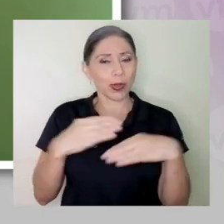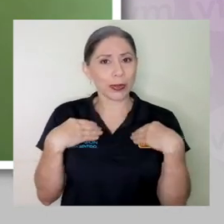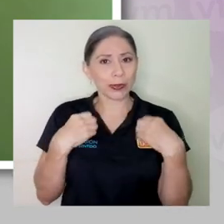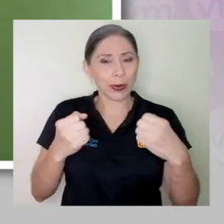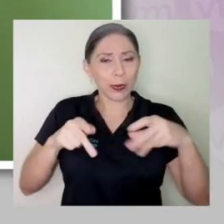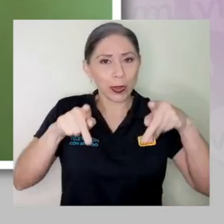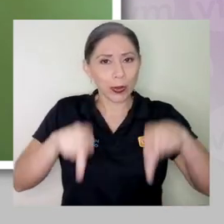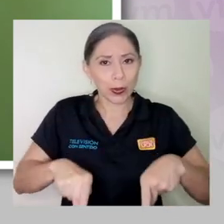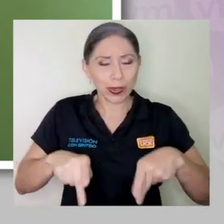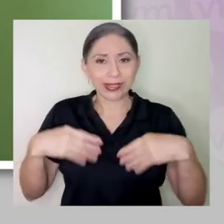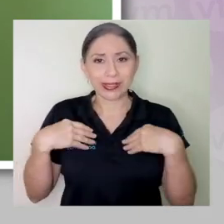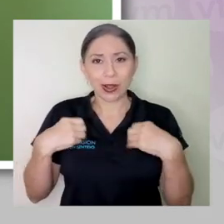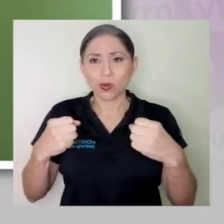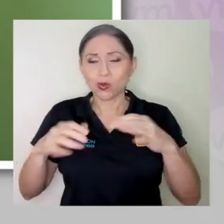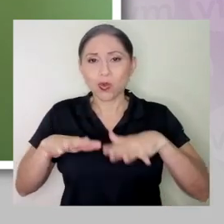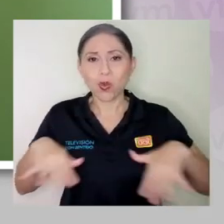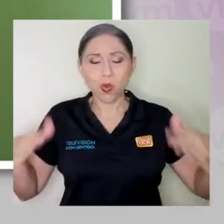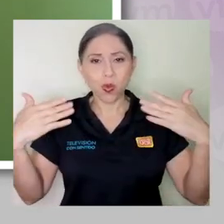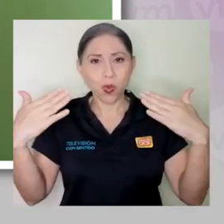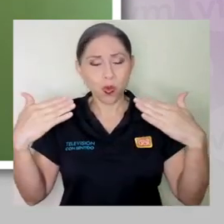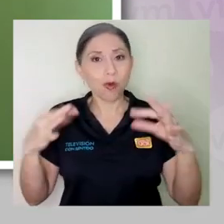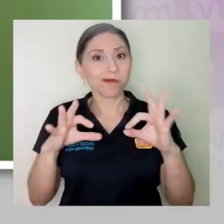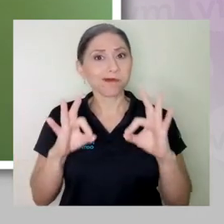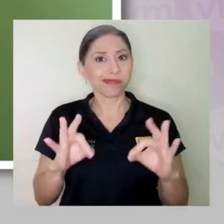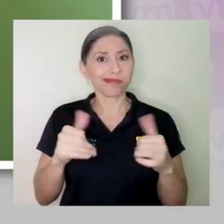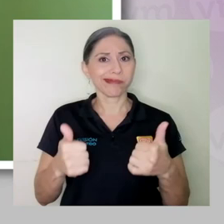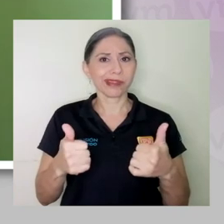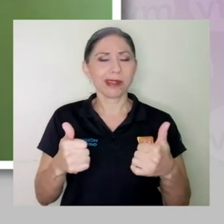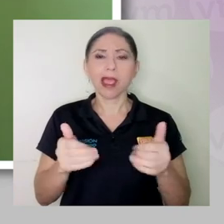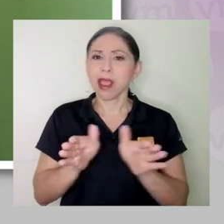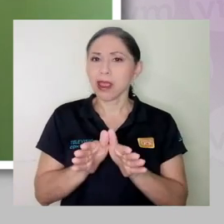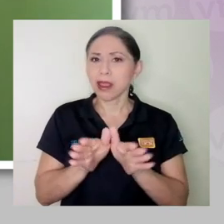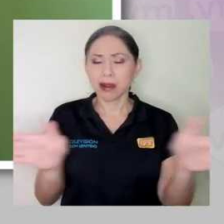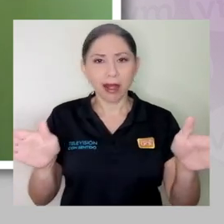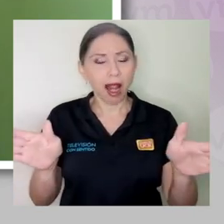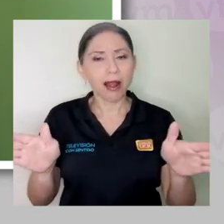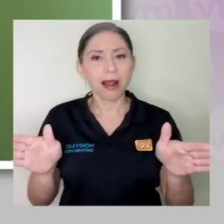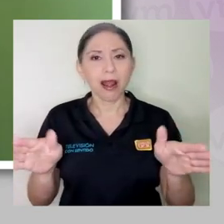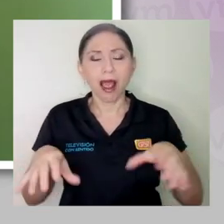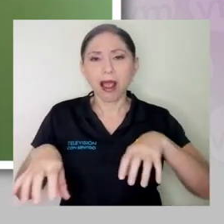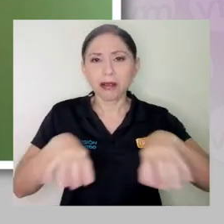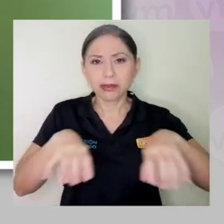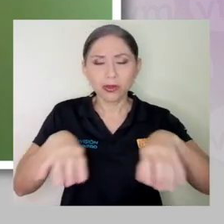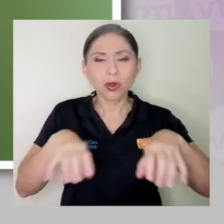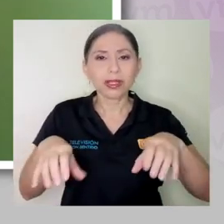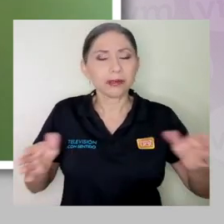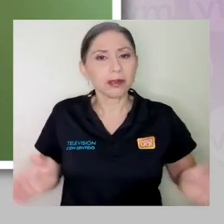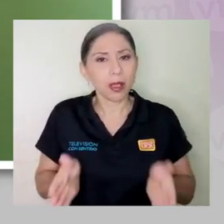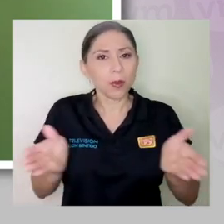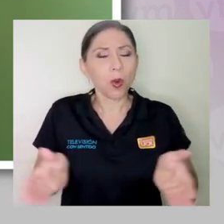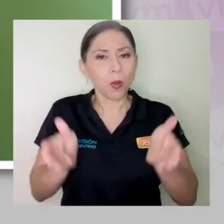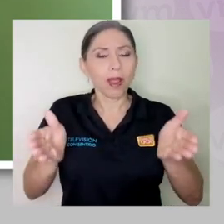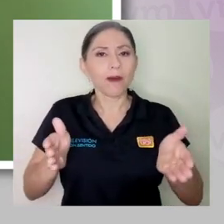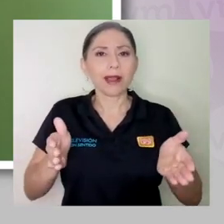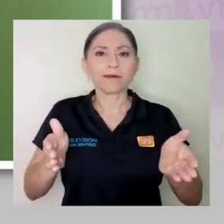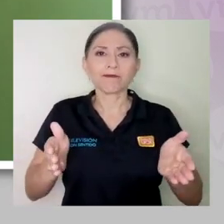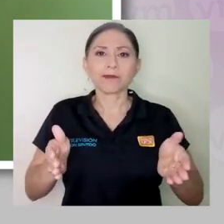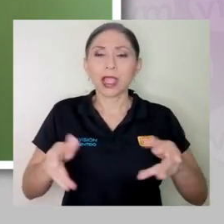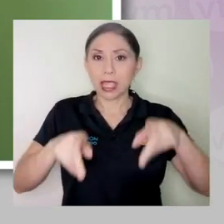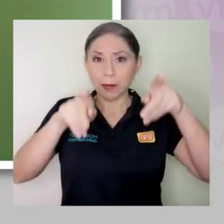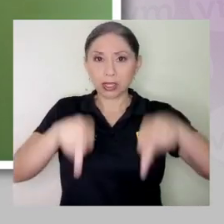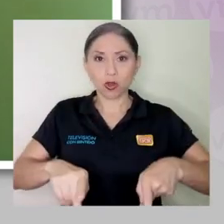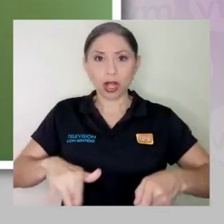saludable y en realidad en general acciones que promuevan un bienestar